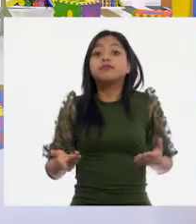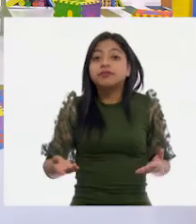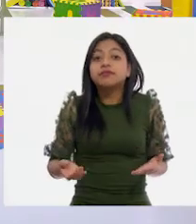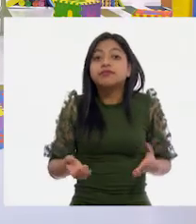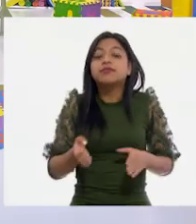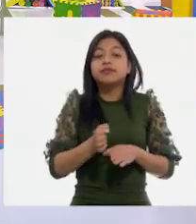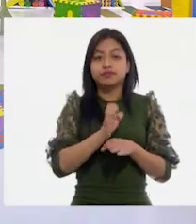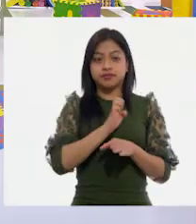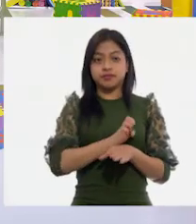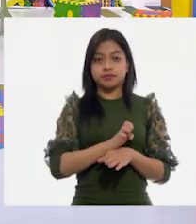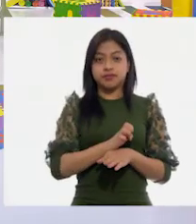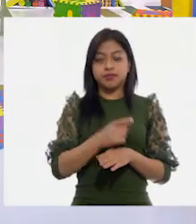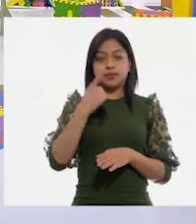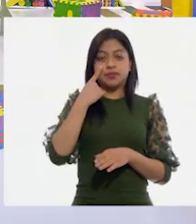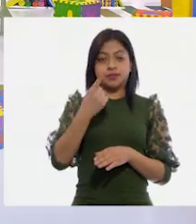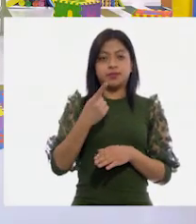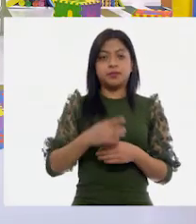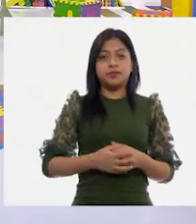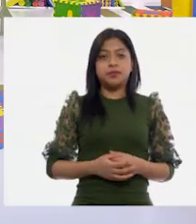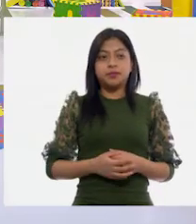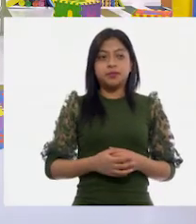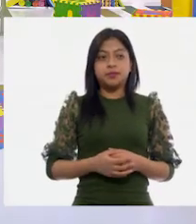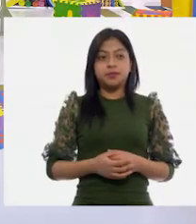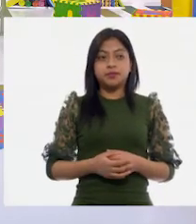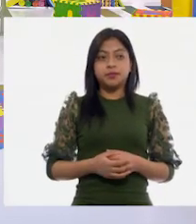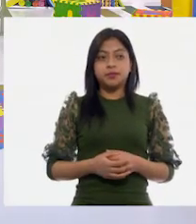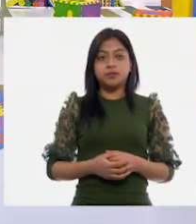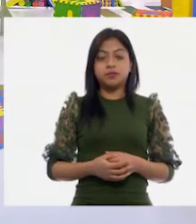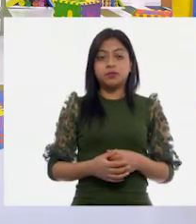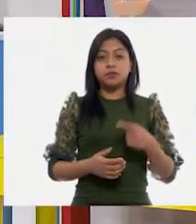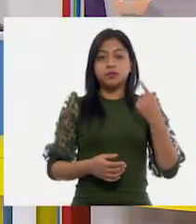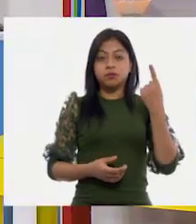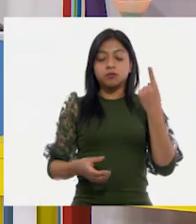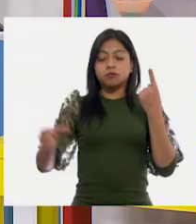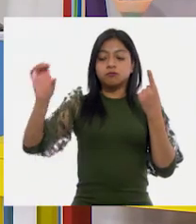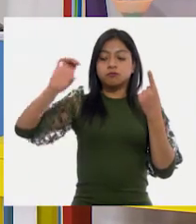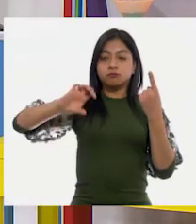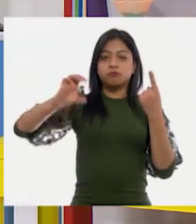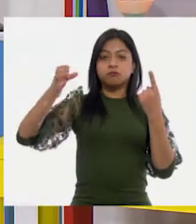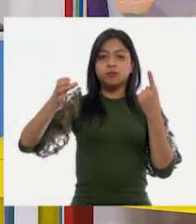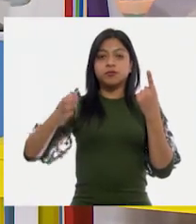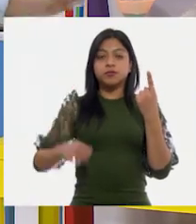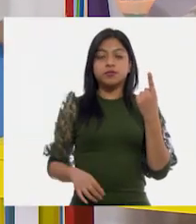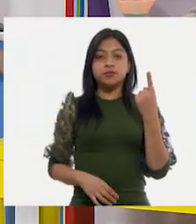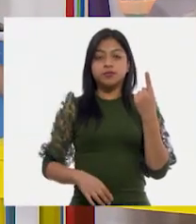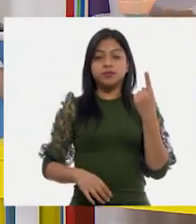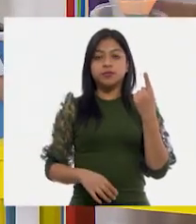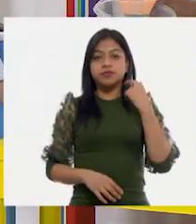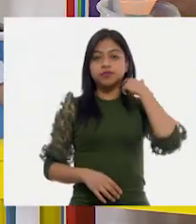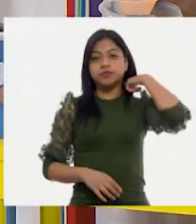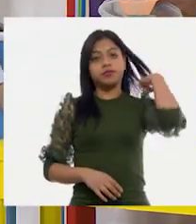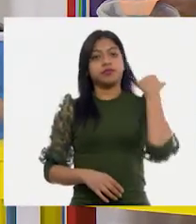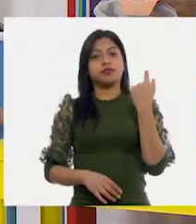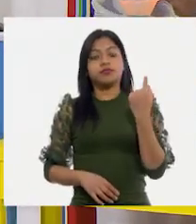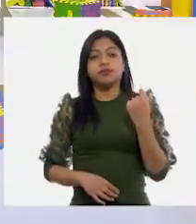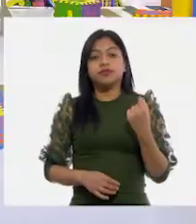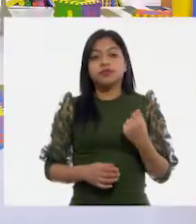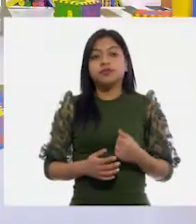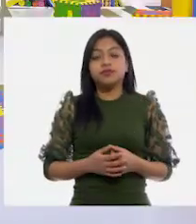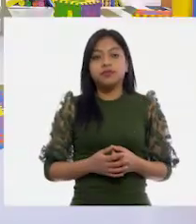voy a poner un vaso. Muy bien.